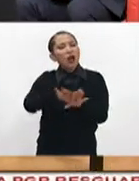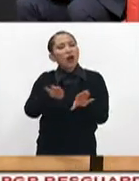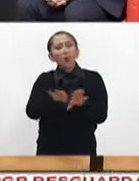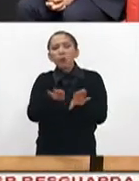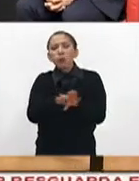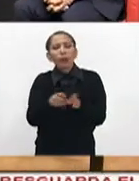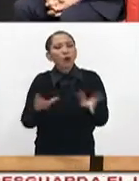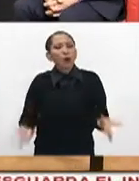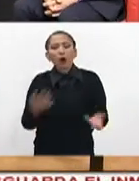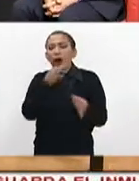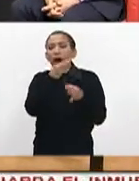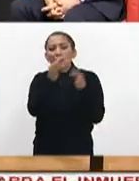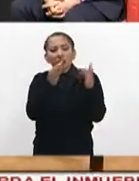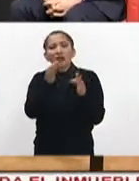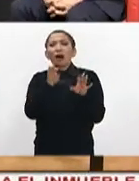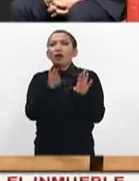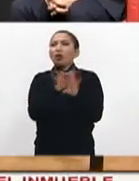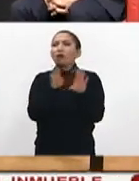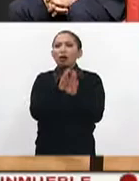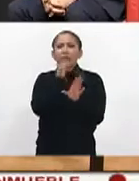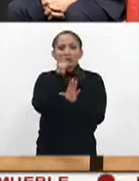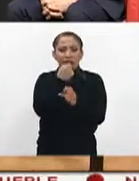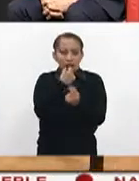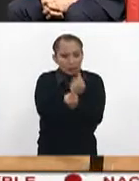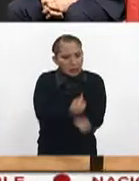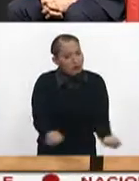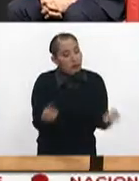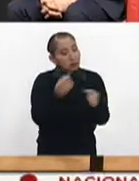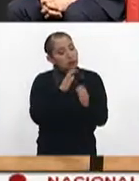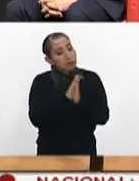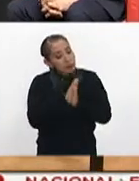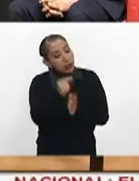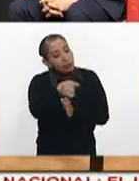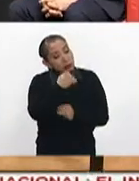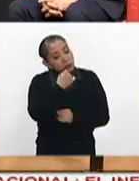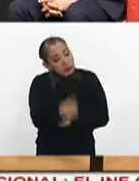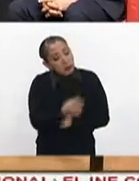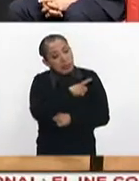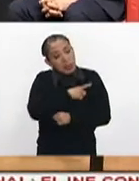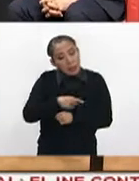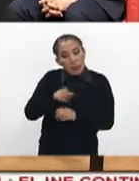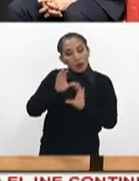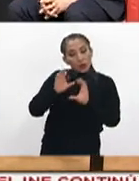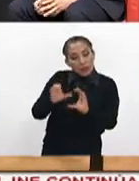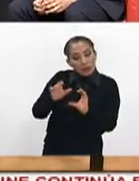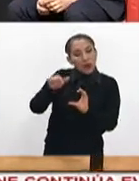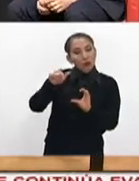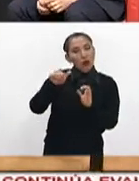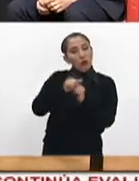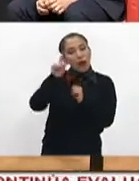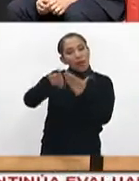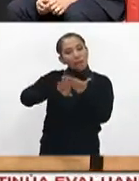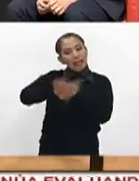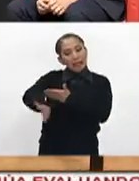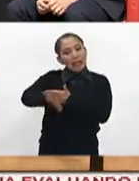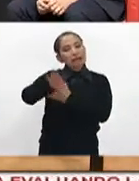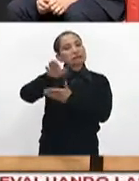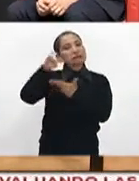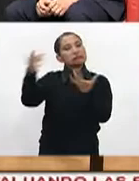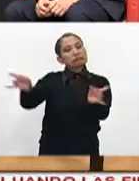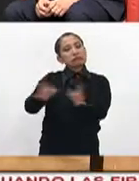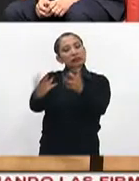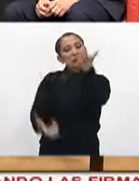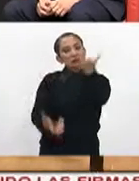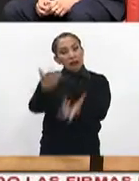informarle, cómo decirle a los hijos que también desde pequeños deben de tener precauciones para evitar este tipo de